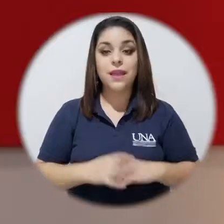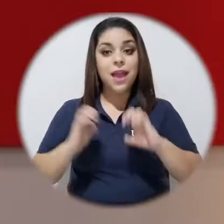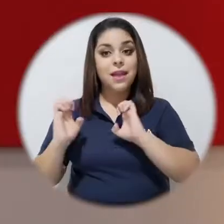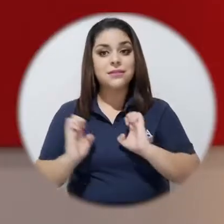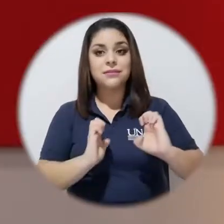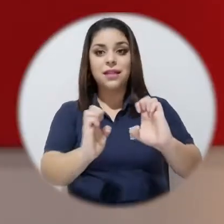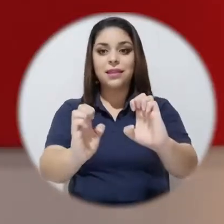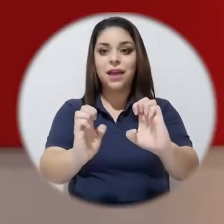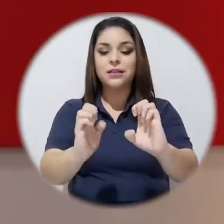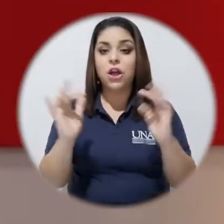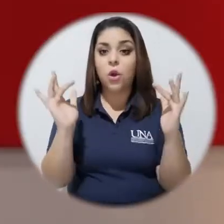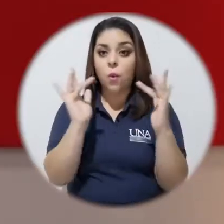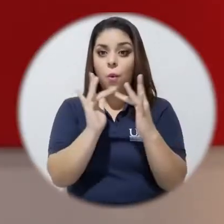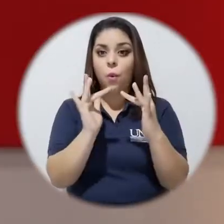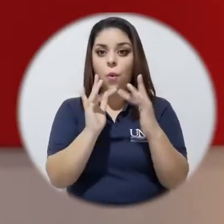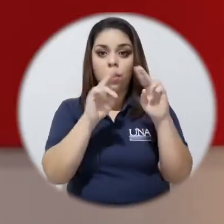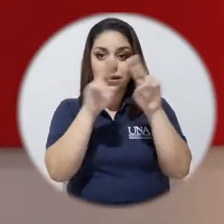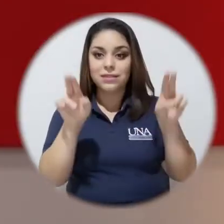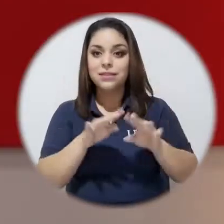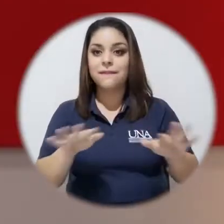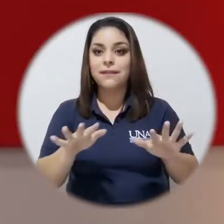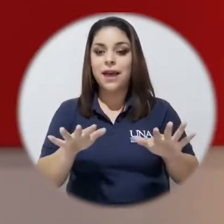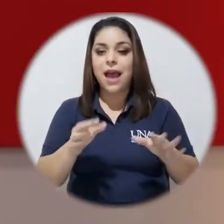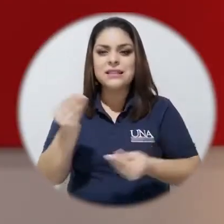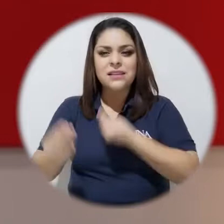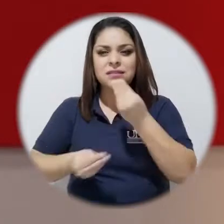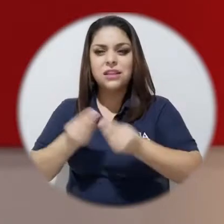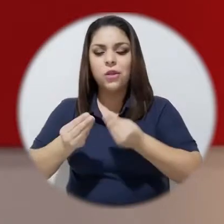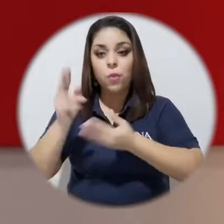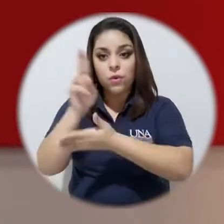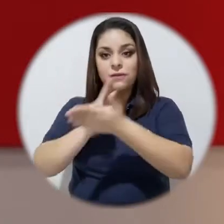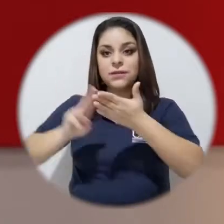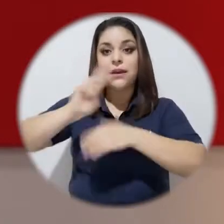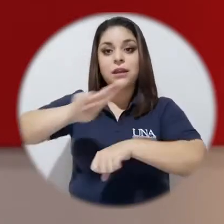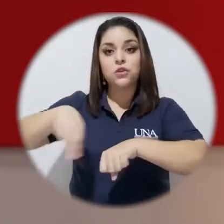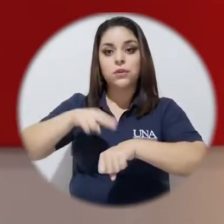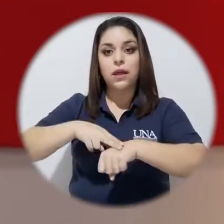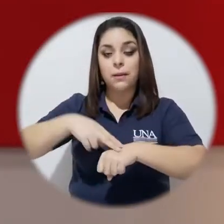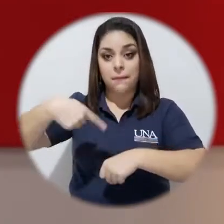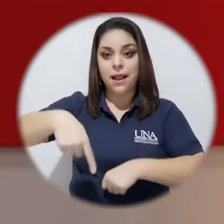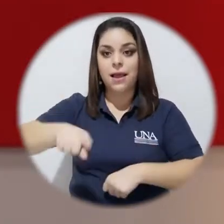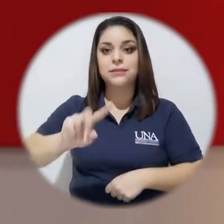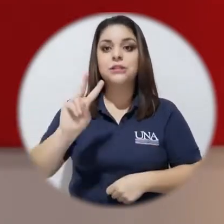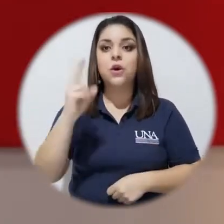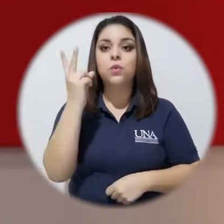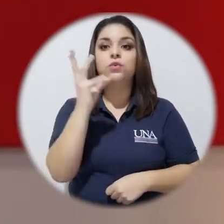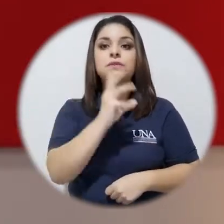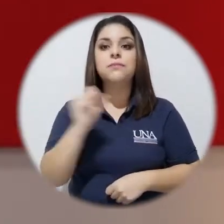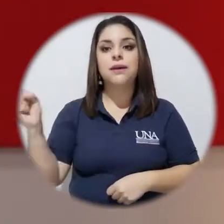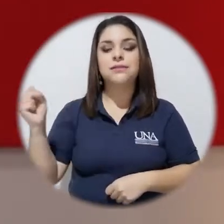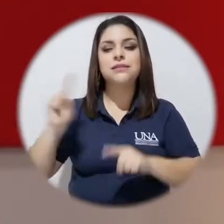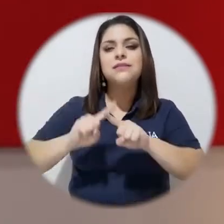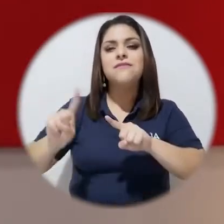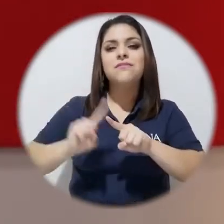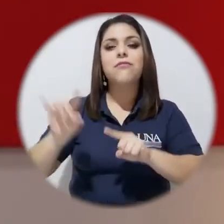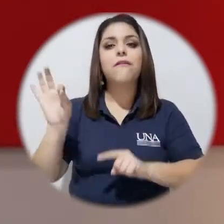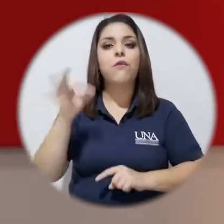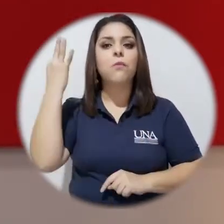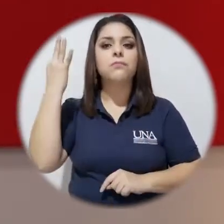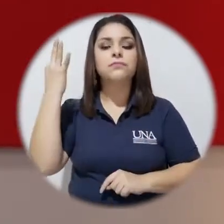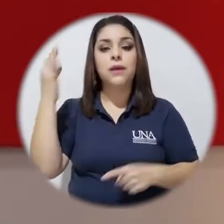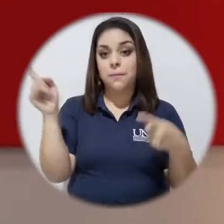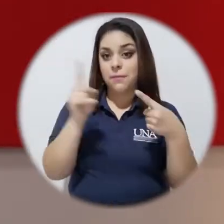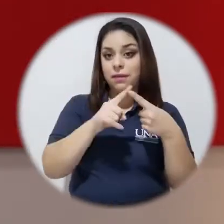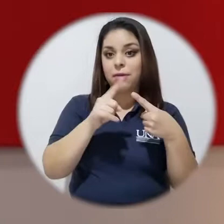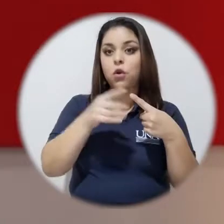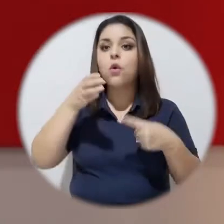Las estrategias de conectividad que está realizando la Universidad Nacional para este segundo ciclo son en varias vías. Lo primero es